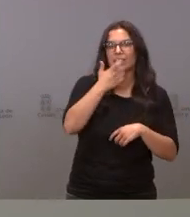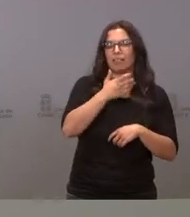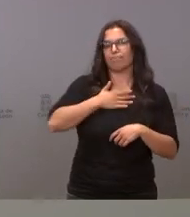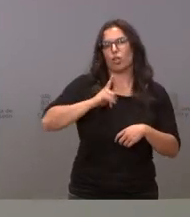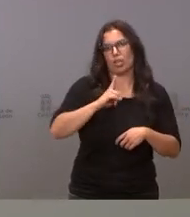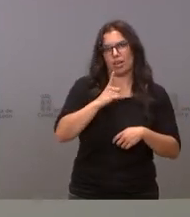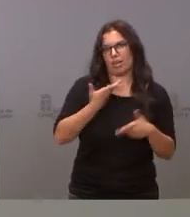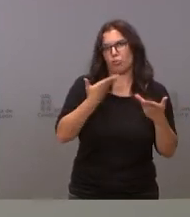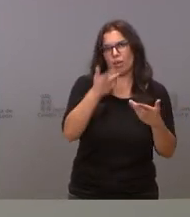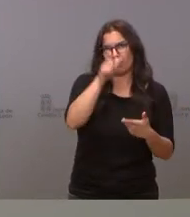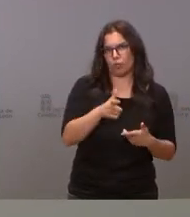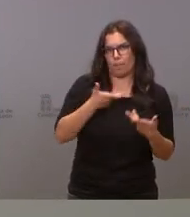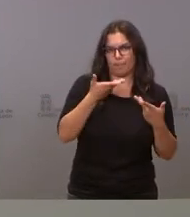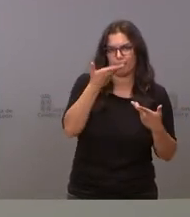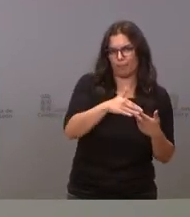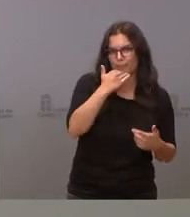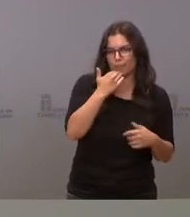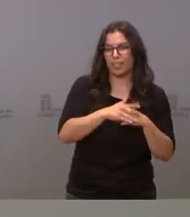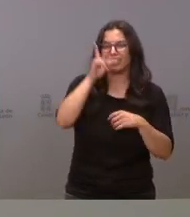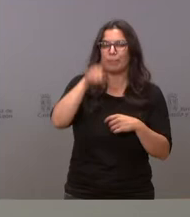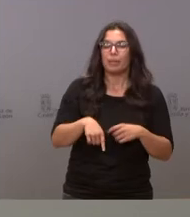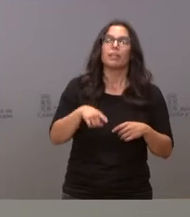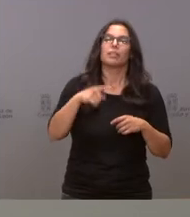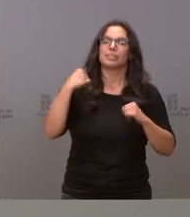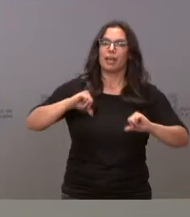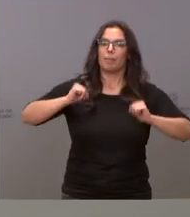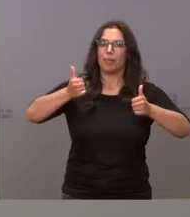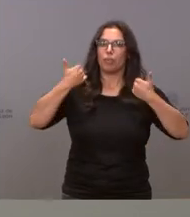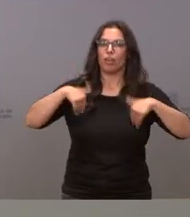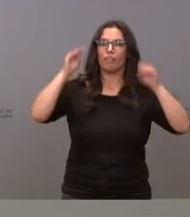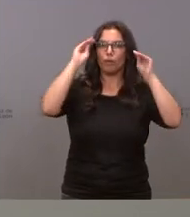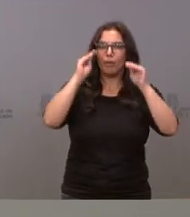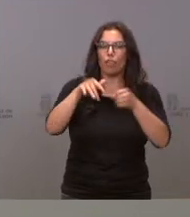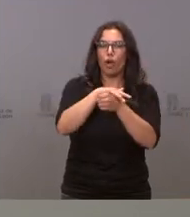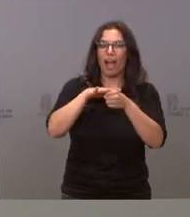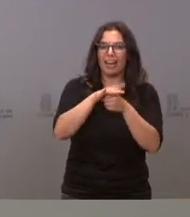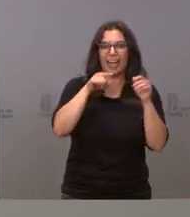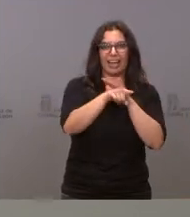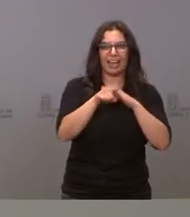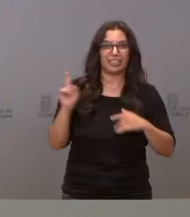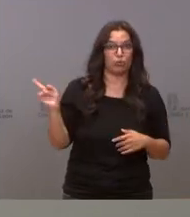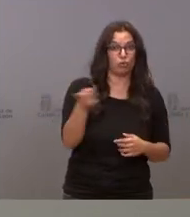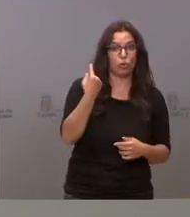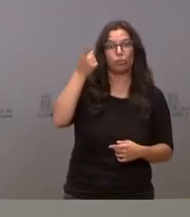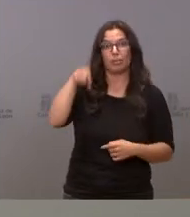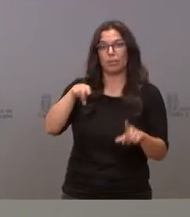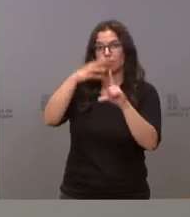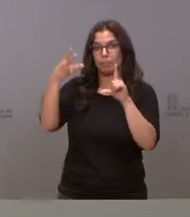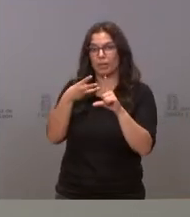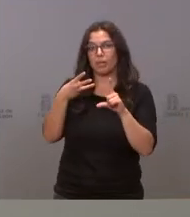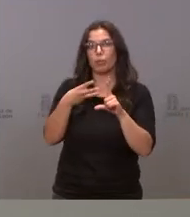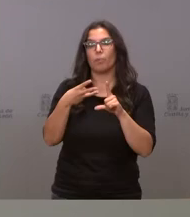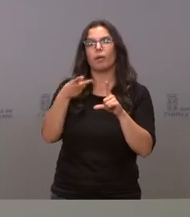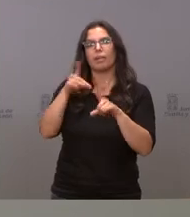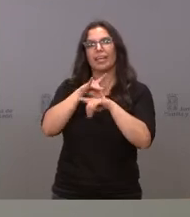También estamos ya ofreciendo formación a los gerentes de todas las áreas en esta materia y en nuestra página web vamos a colgar guía e